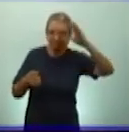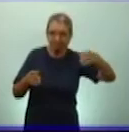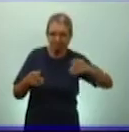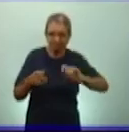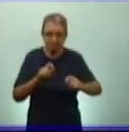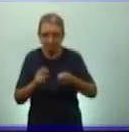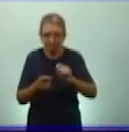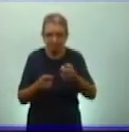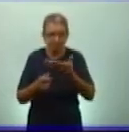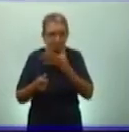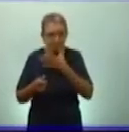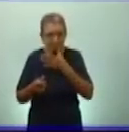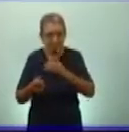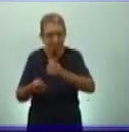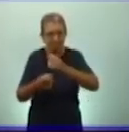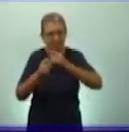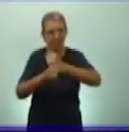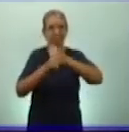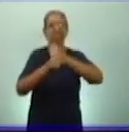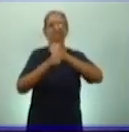domestica un caballo salvaje.